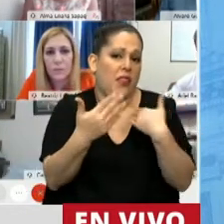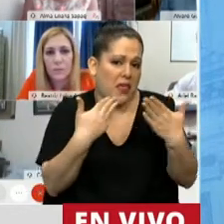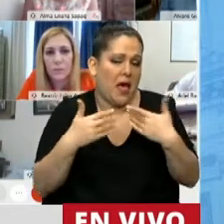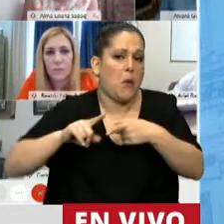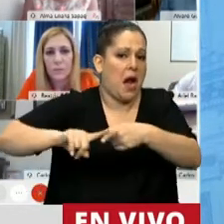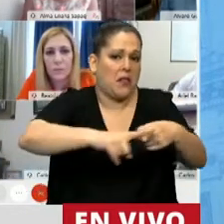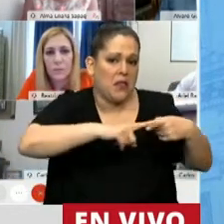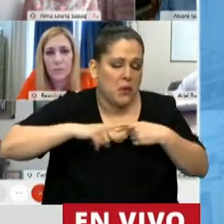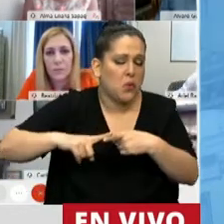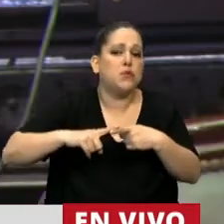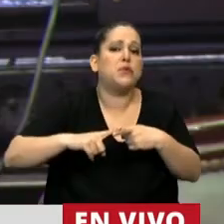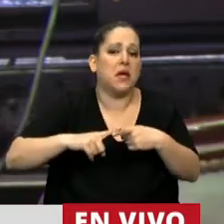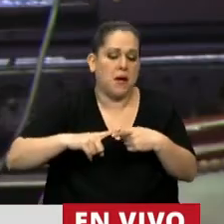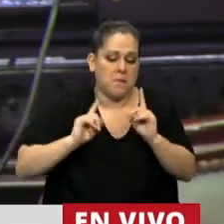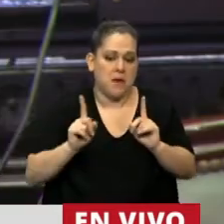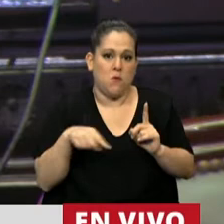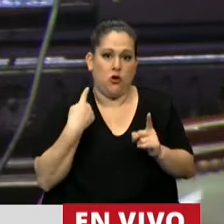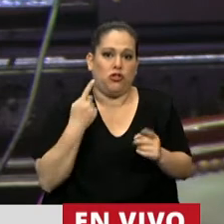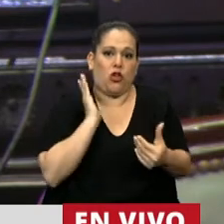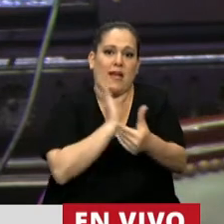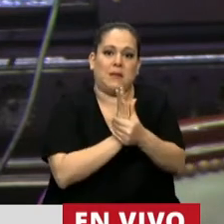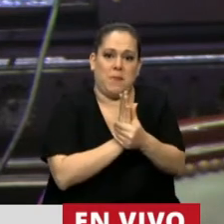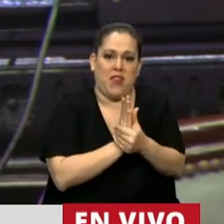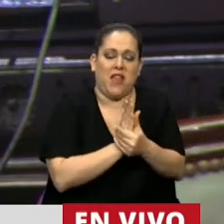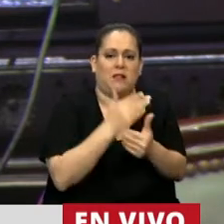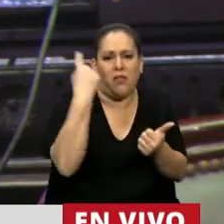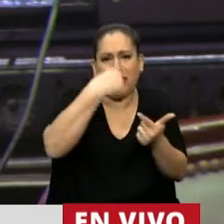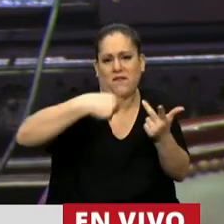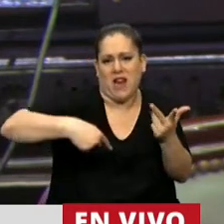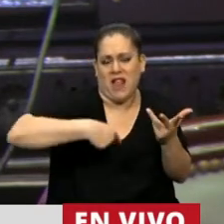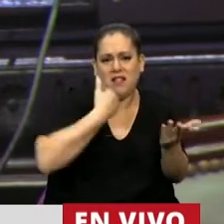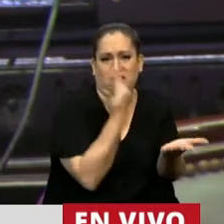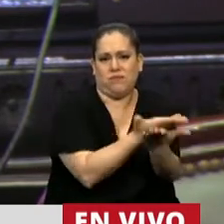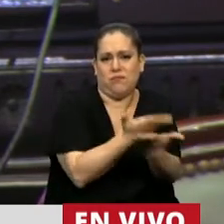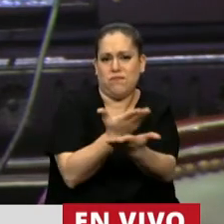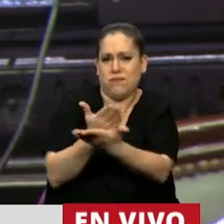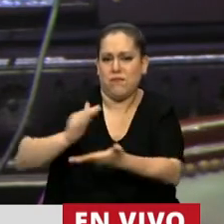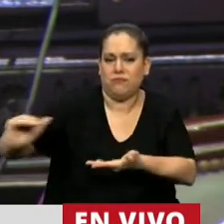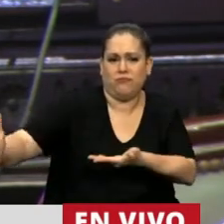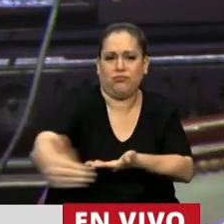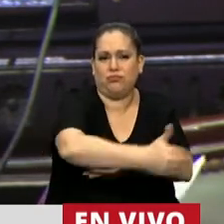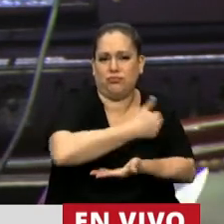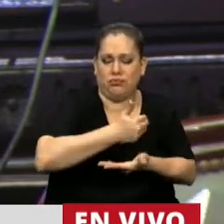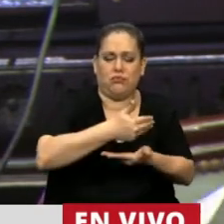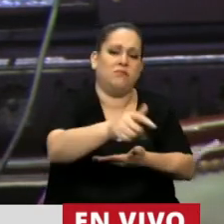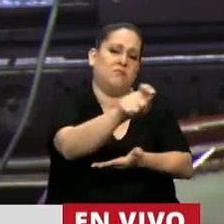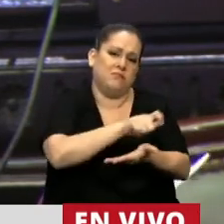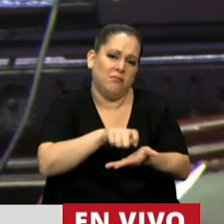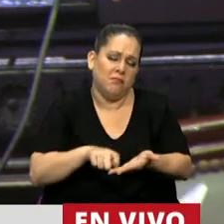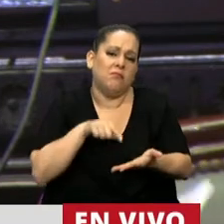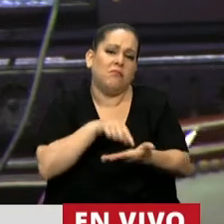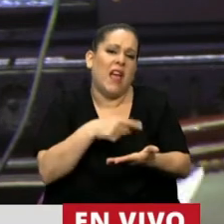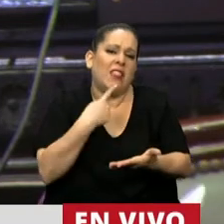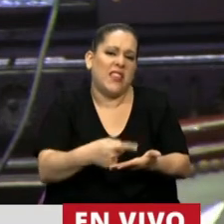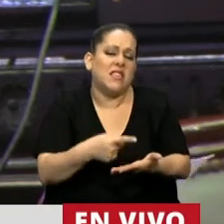un expediente que nosotros hemos rescatado entre los múltiples expedientes de distintas fuerzas políticas que hablan de la